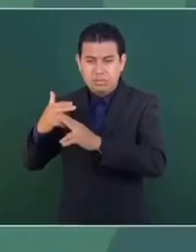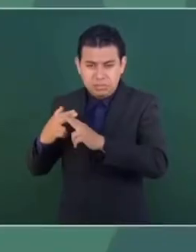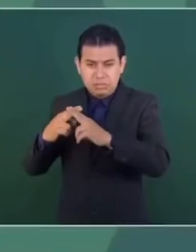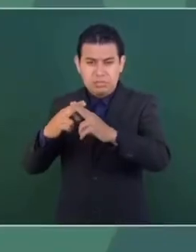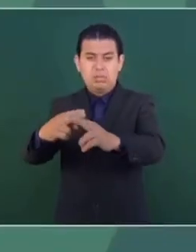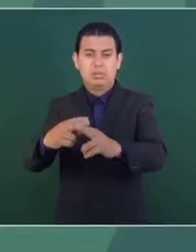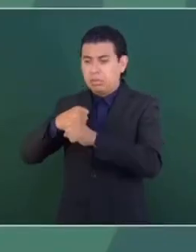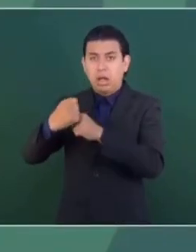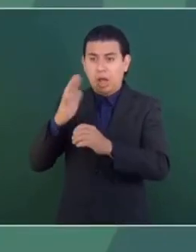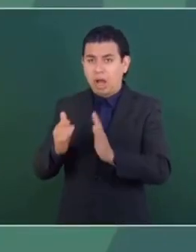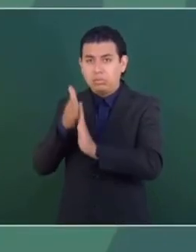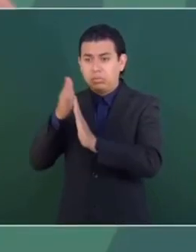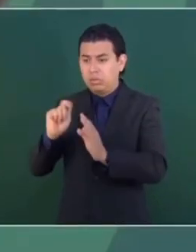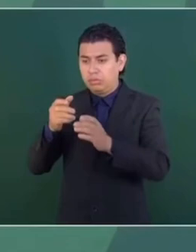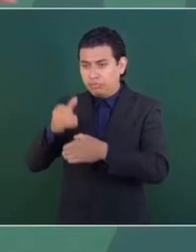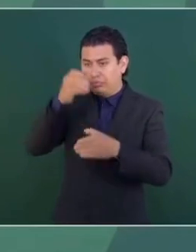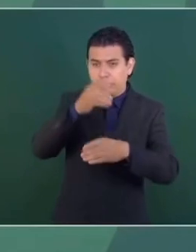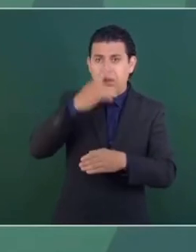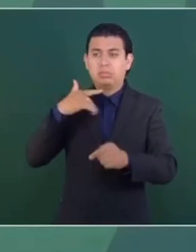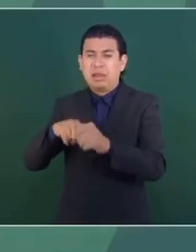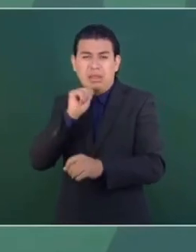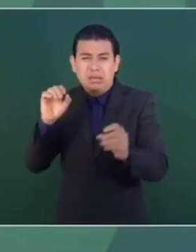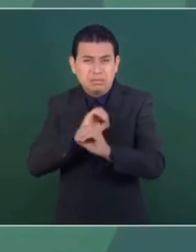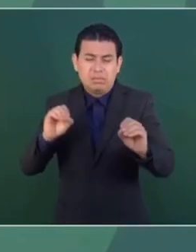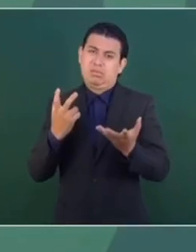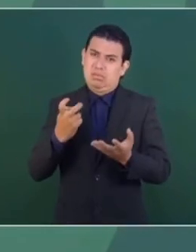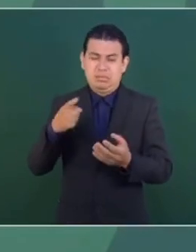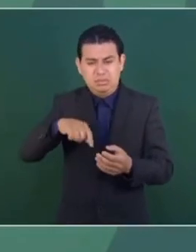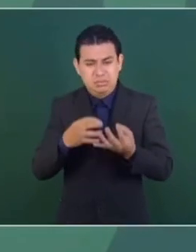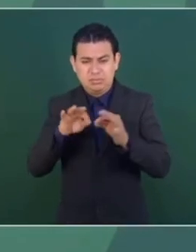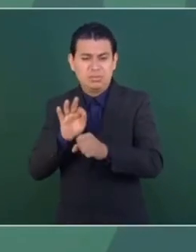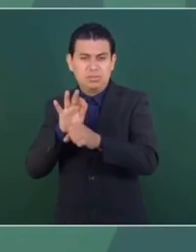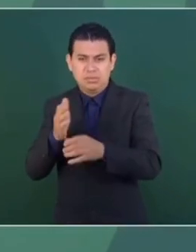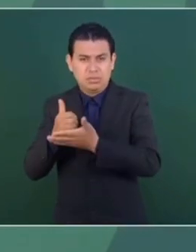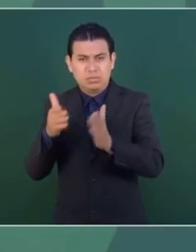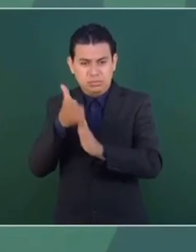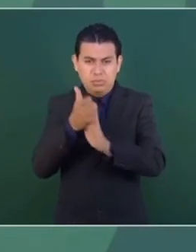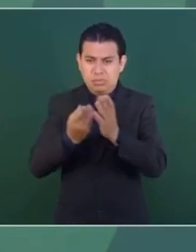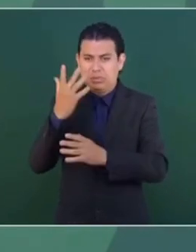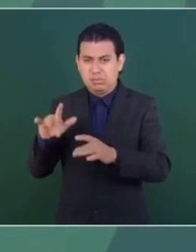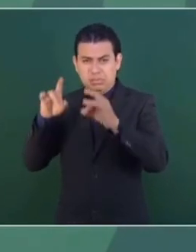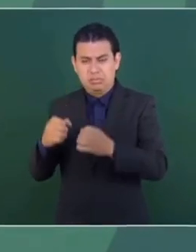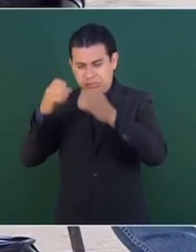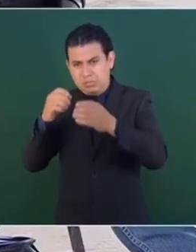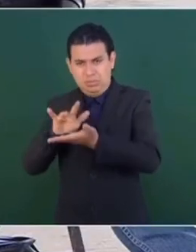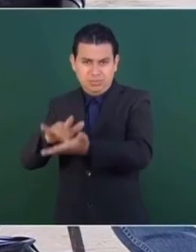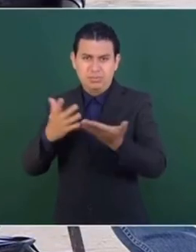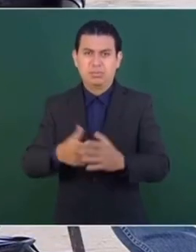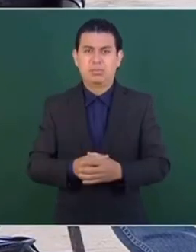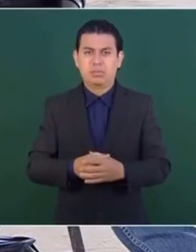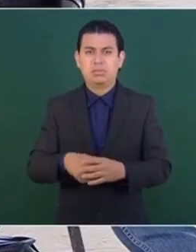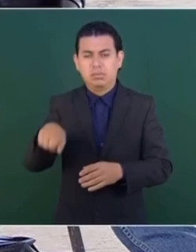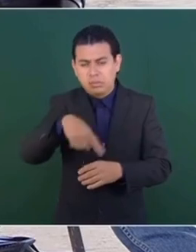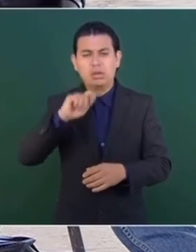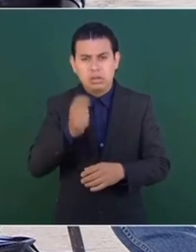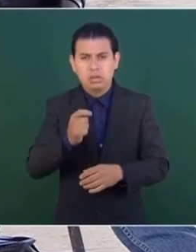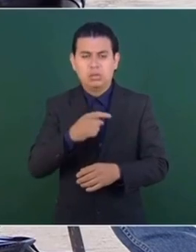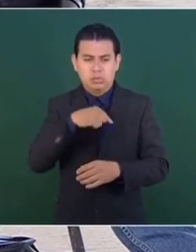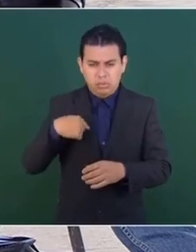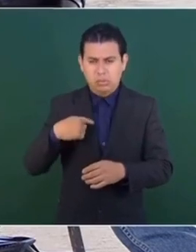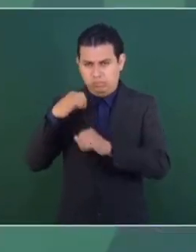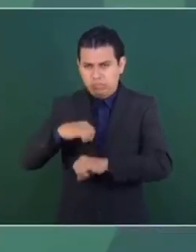neoliberal no se hizo una sola refinería. Y dejaron las refinerías, pero convertidas casi en chatarra. Entonces estamos rescatando.